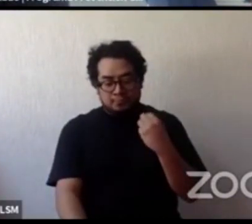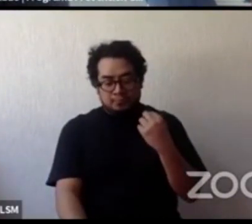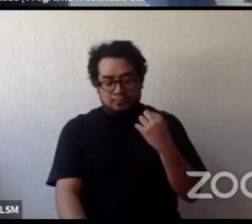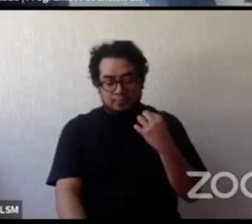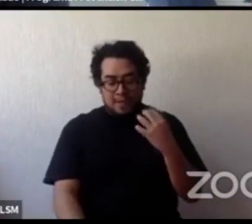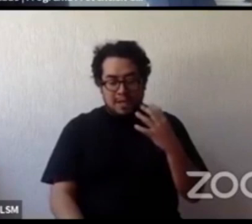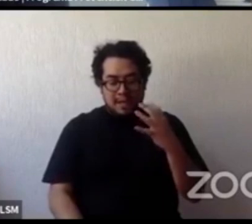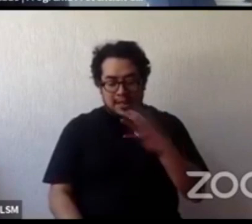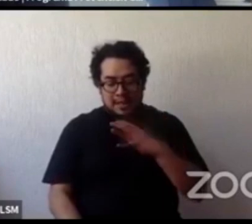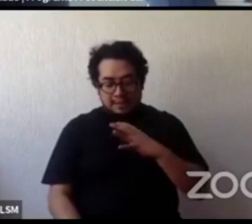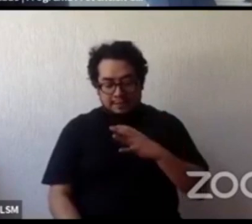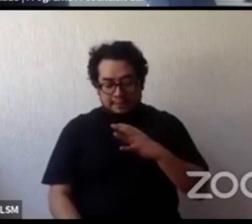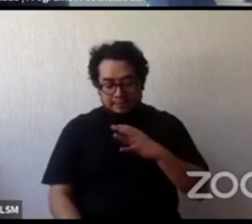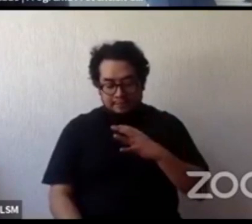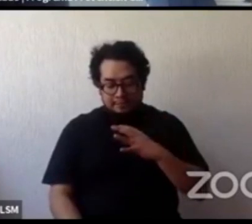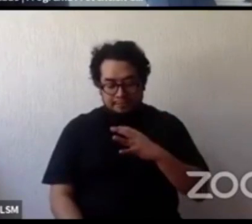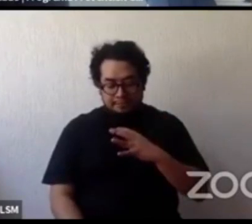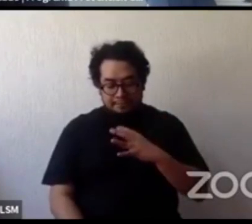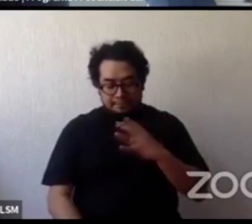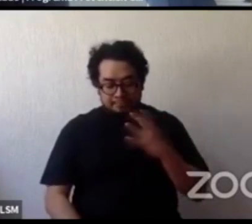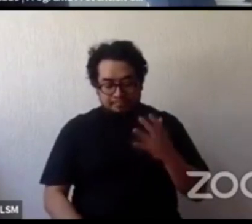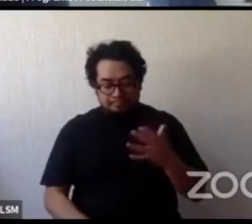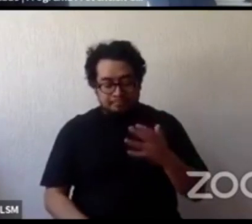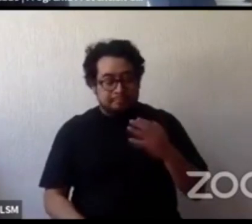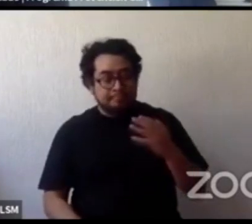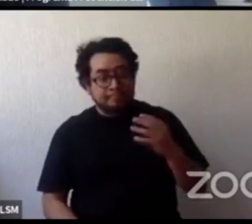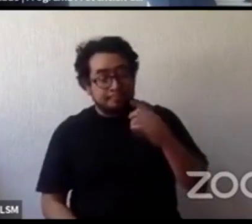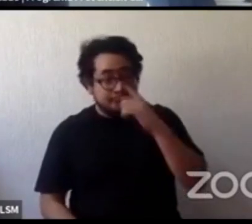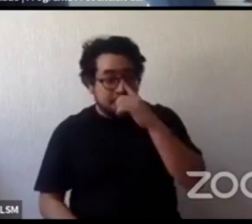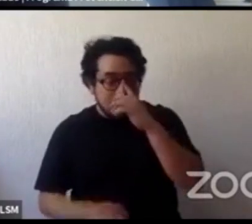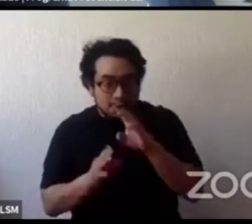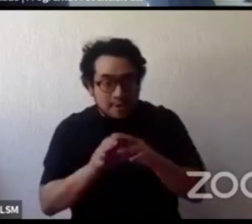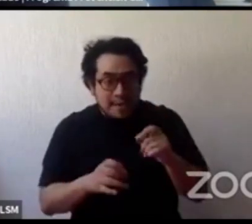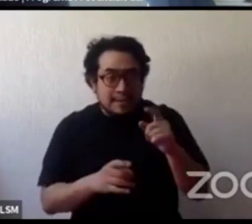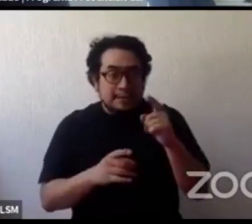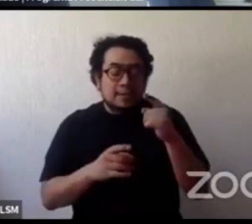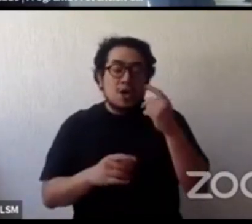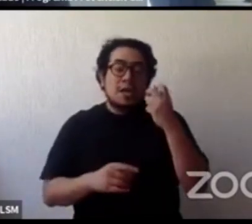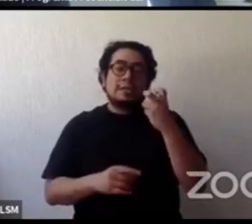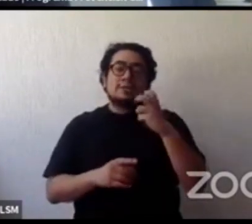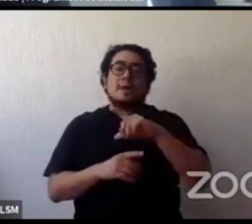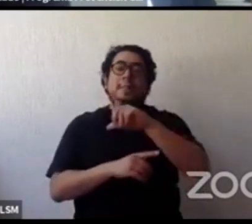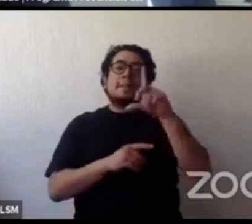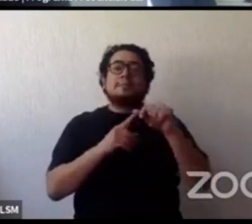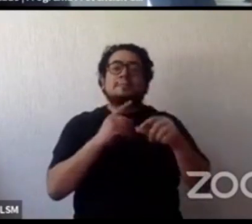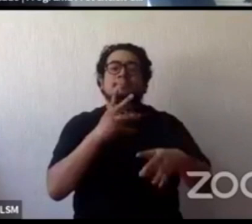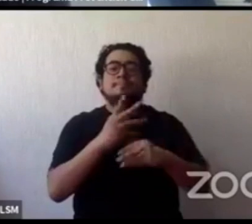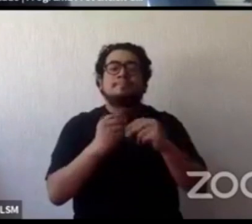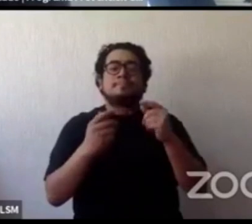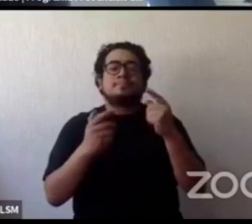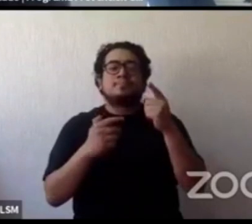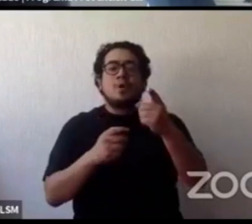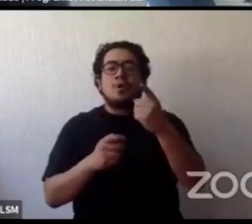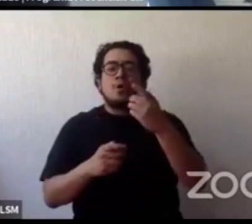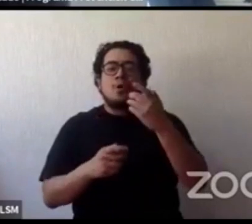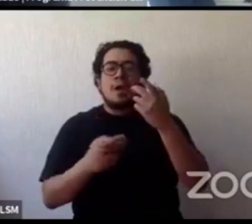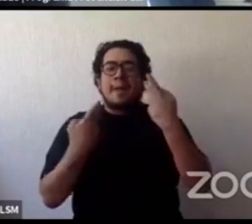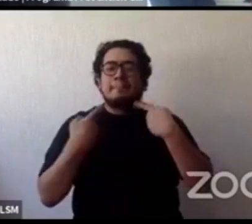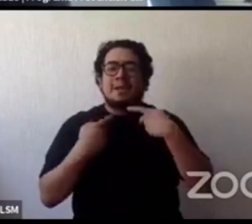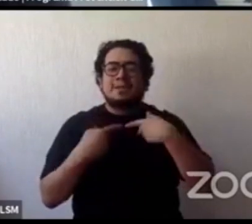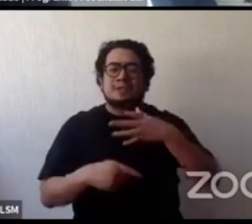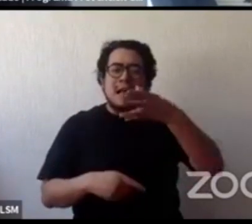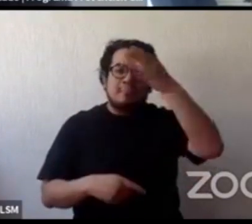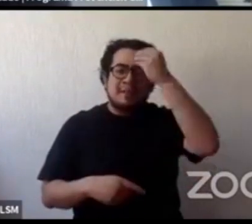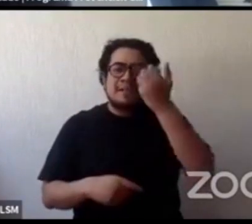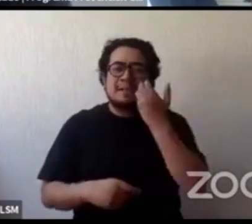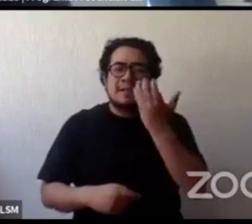¿cuál es el mensaje aparte de esto por supuesto si nos puedes complementar con lo que quieres que se quede la gente después de esta